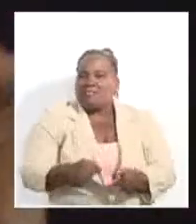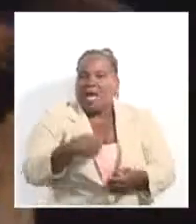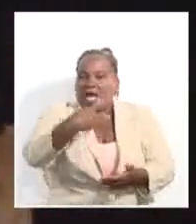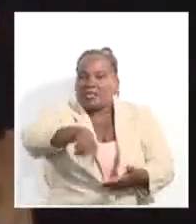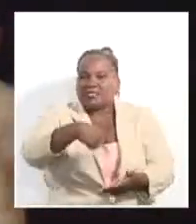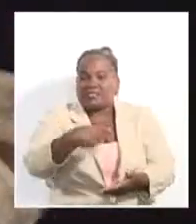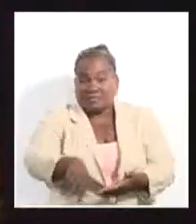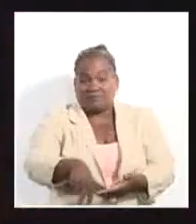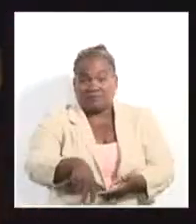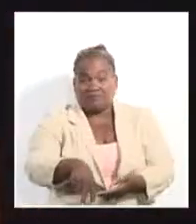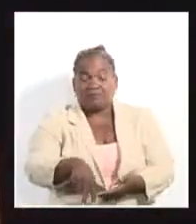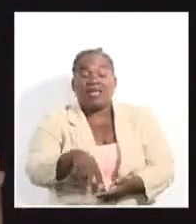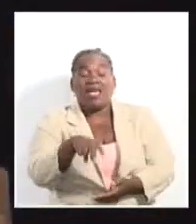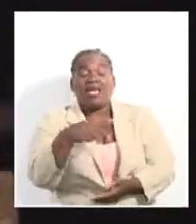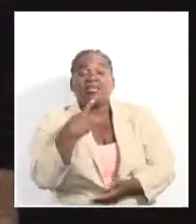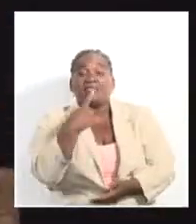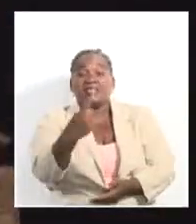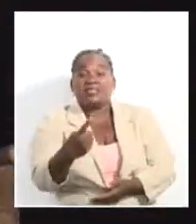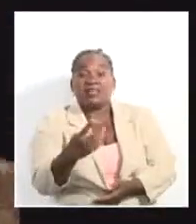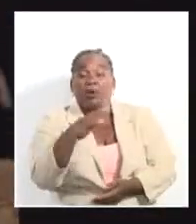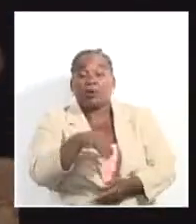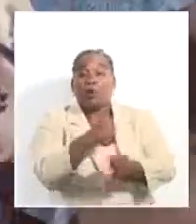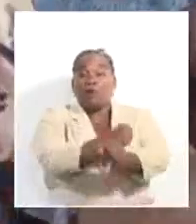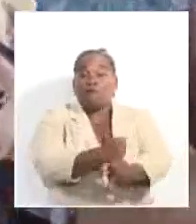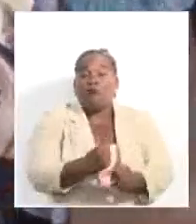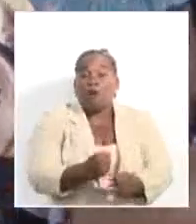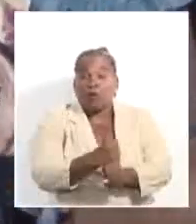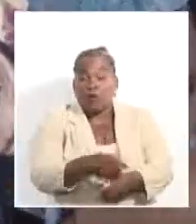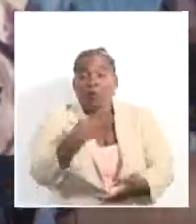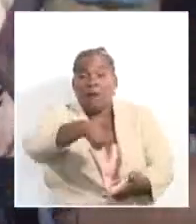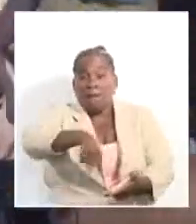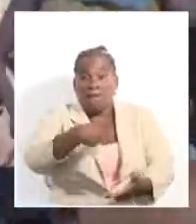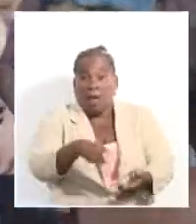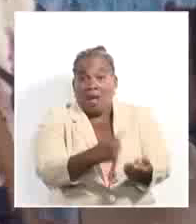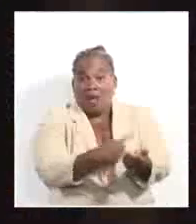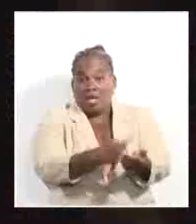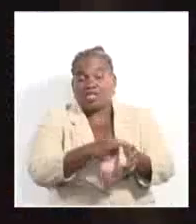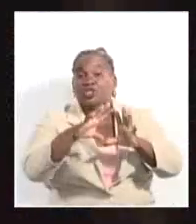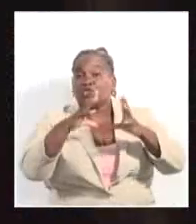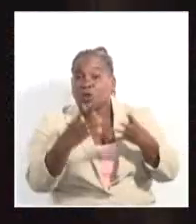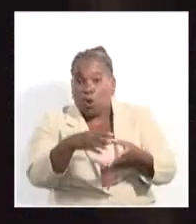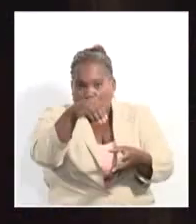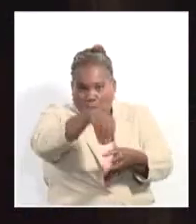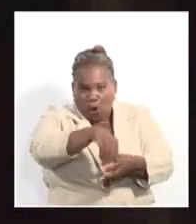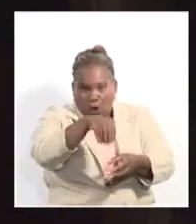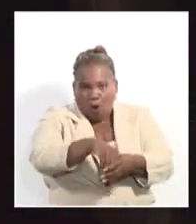a veces decimos que no es folclórica porque es baile tradicionales cubanos, pero todo es folclor.